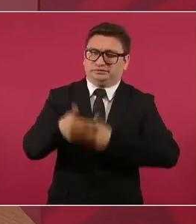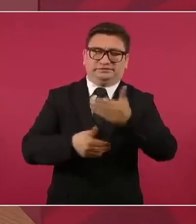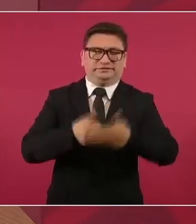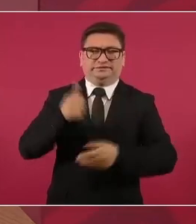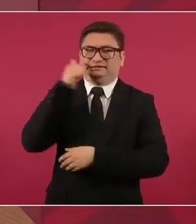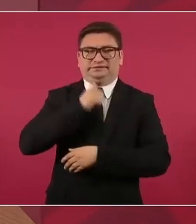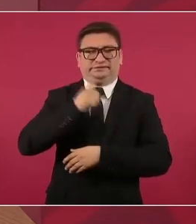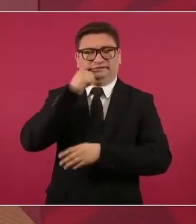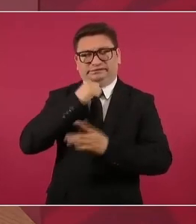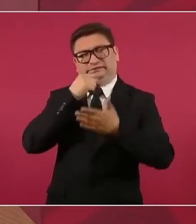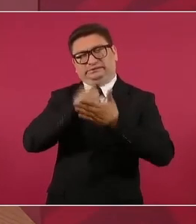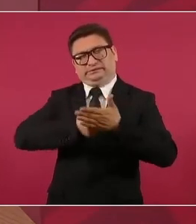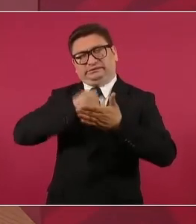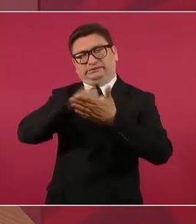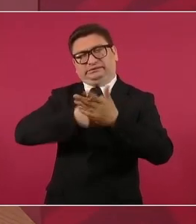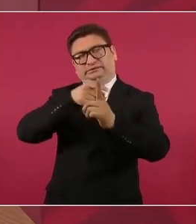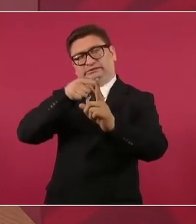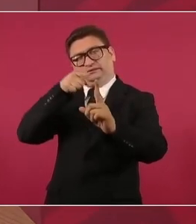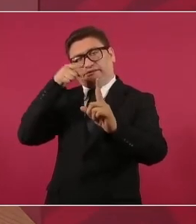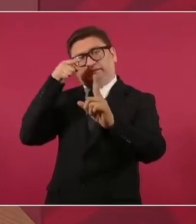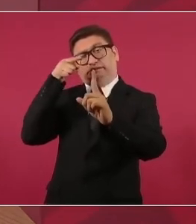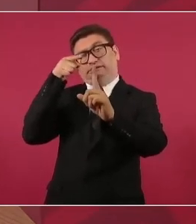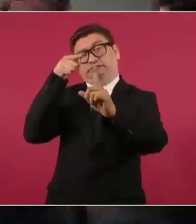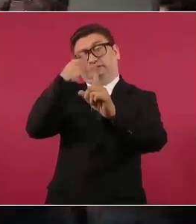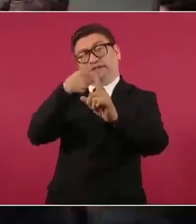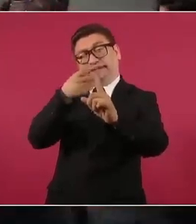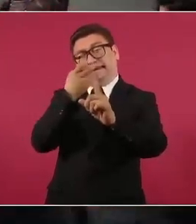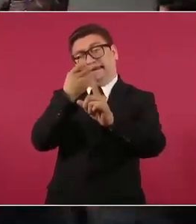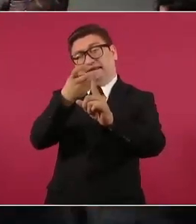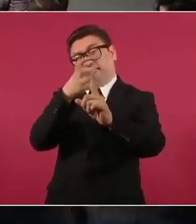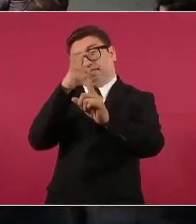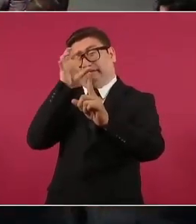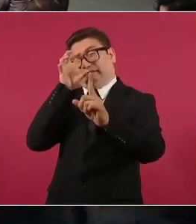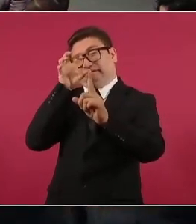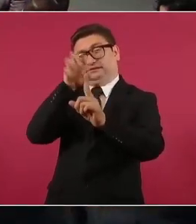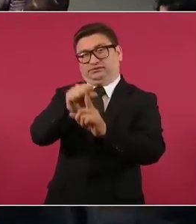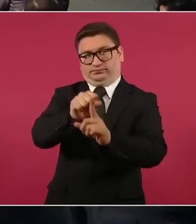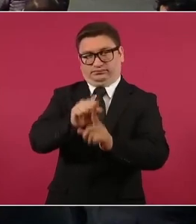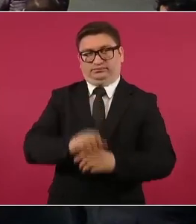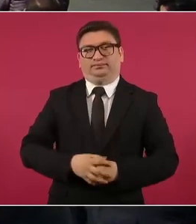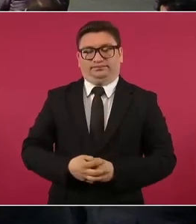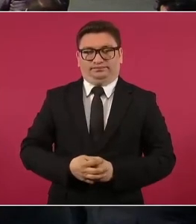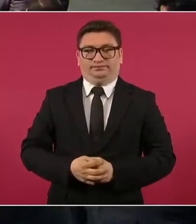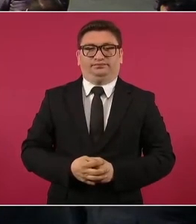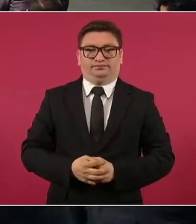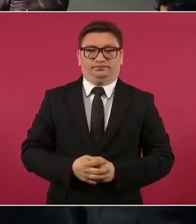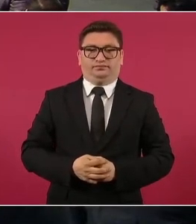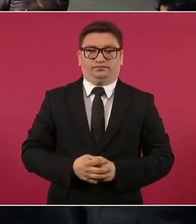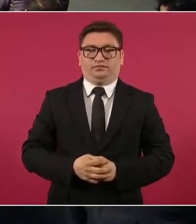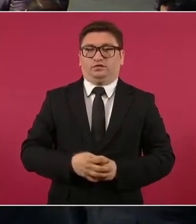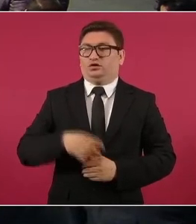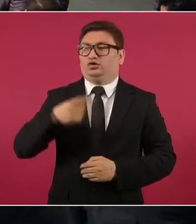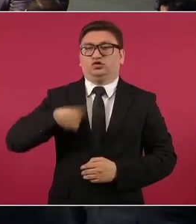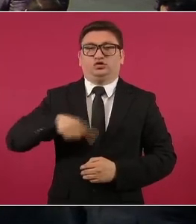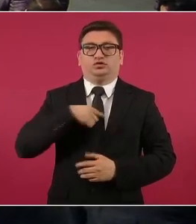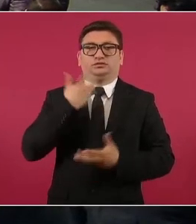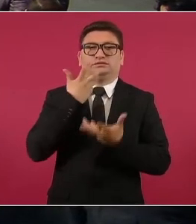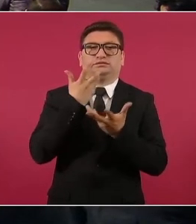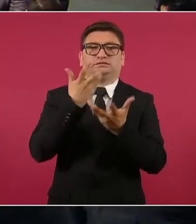en busca del ideal, de la utopía,